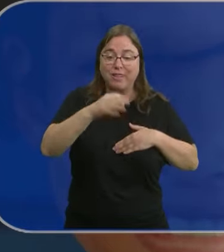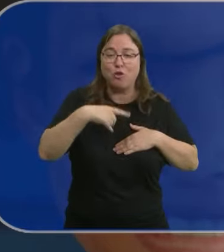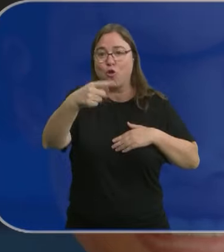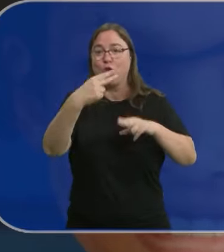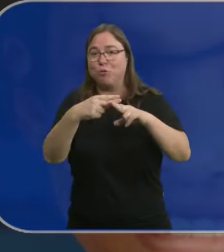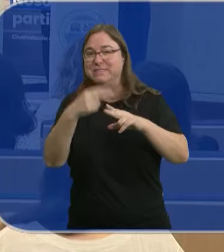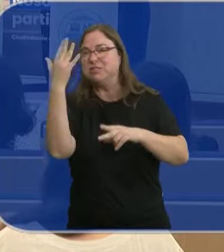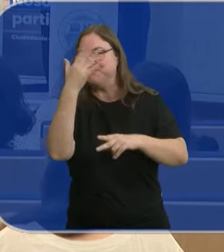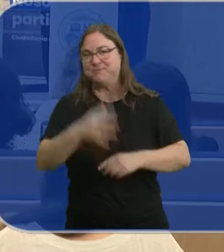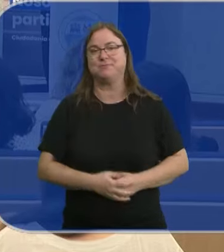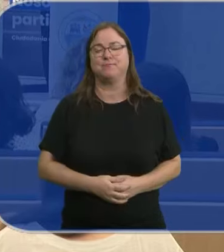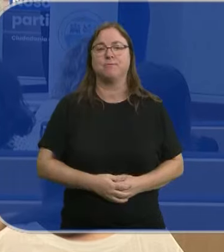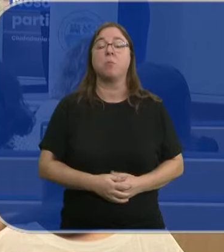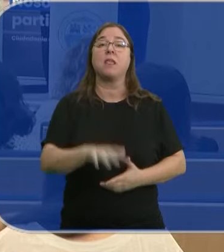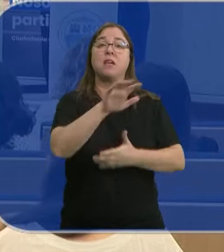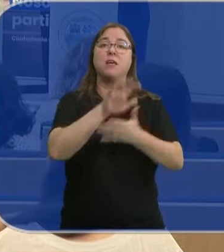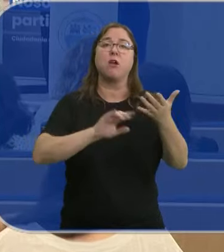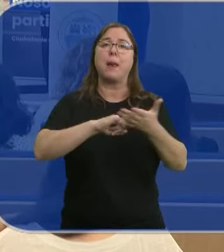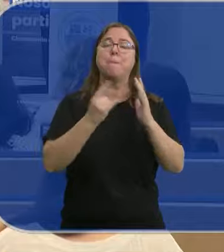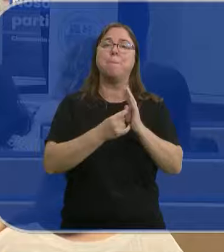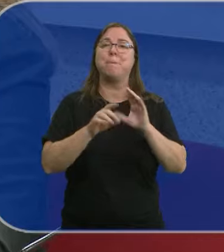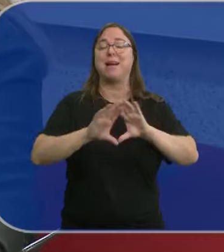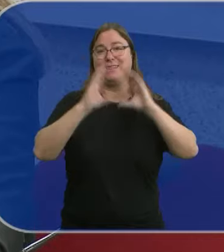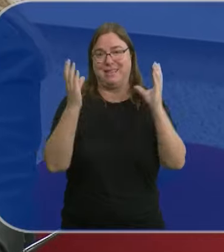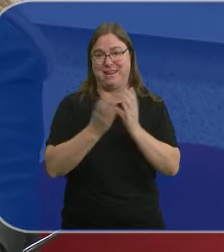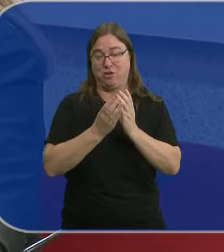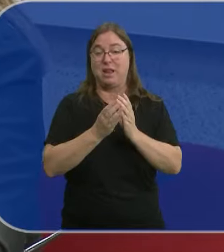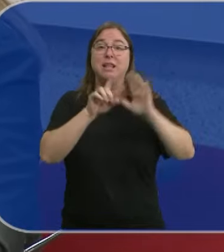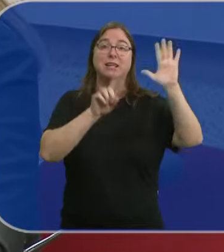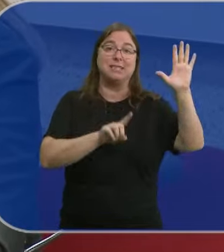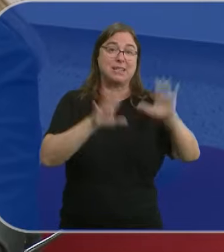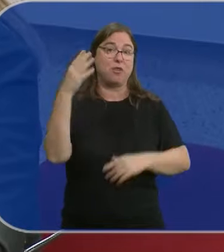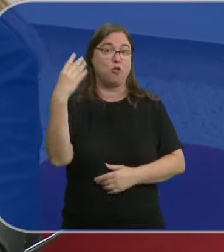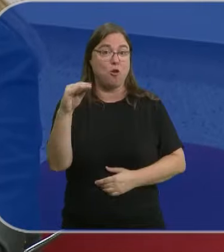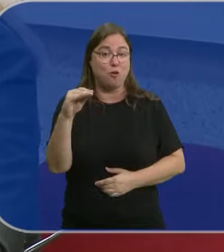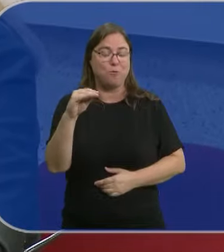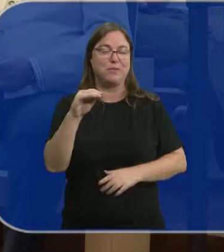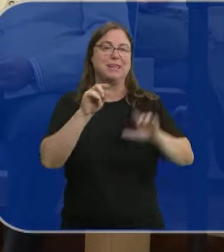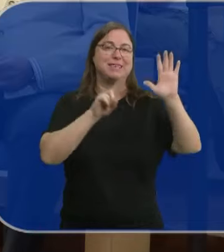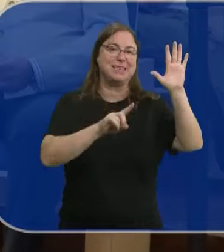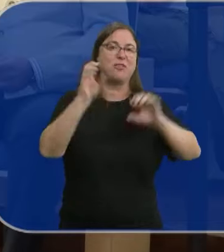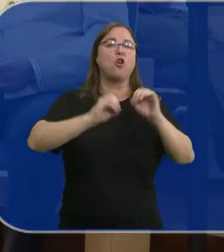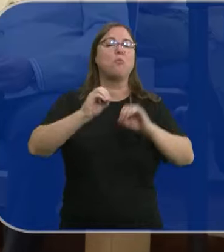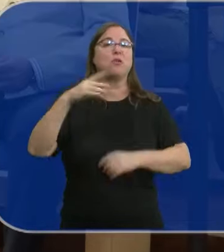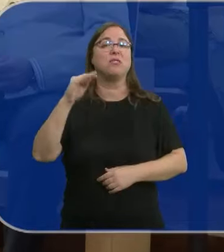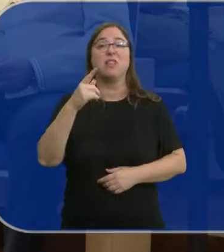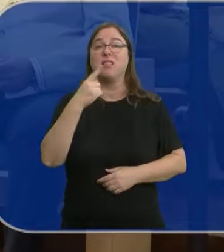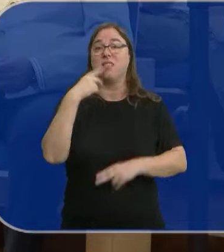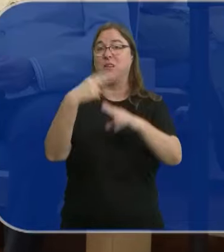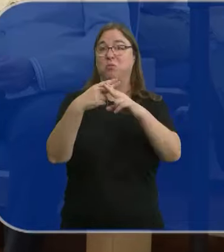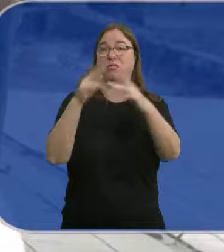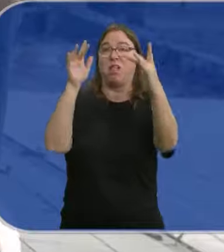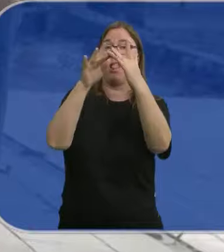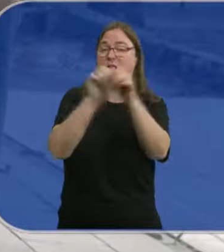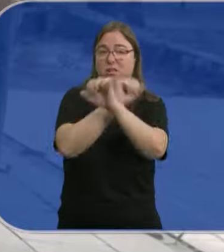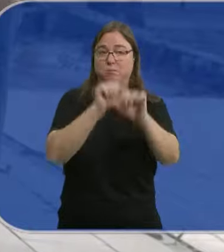que realmente tienen que estar ahí. Según un informe de Plan Internacional, el 65% de las jóvenes cree que la clase política es inaccesible